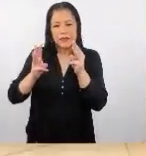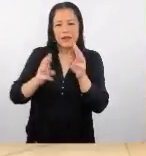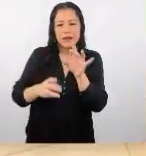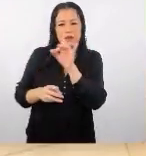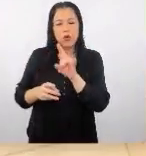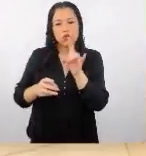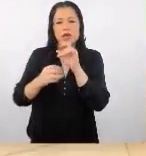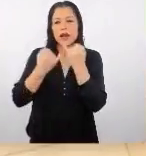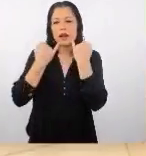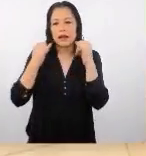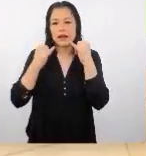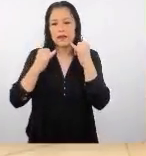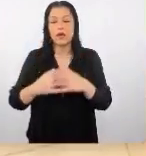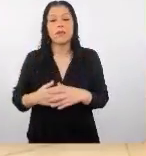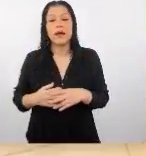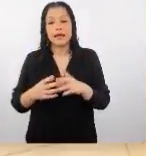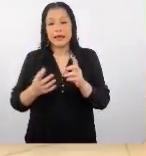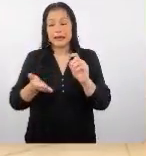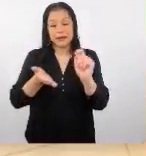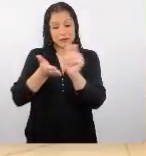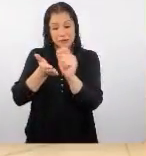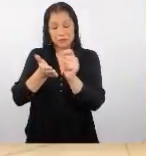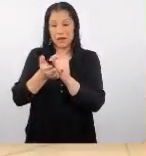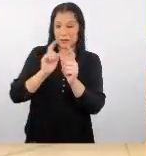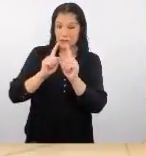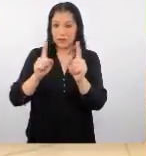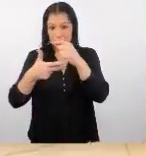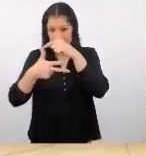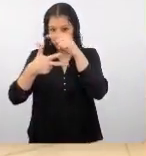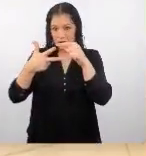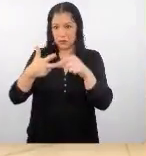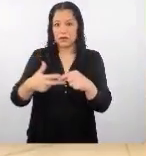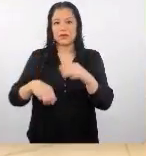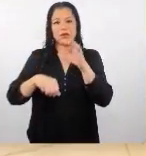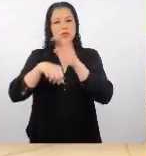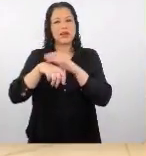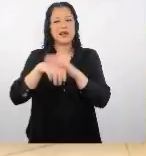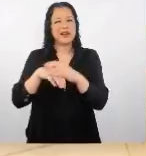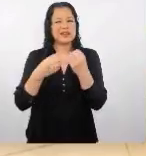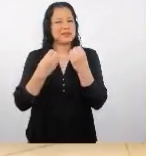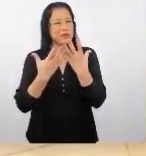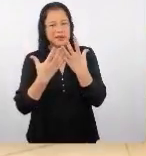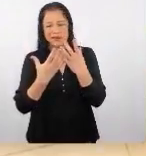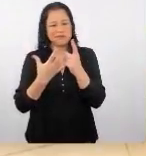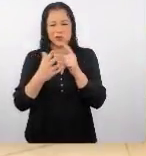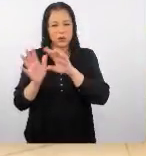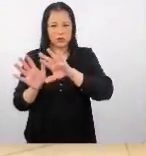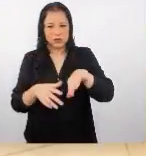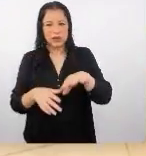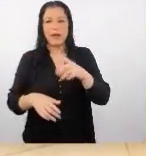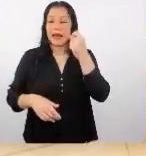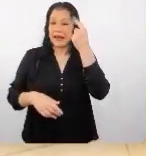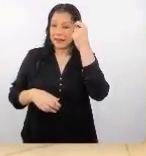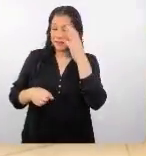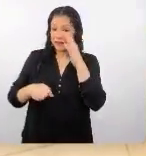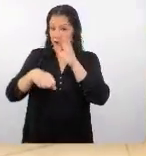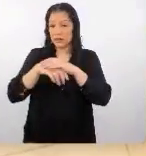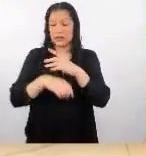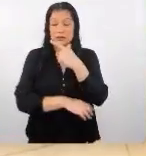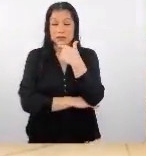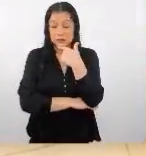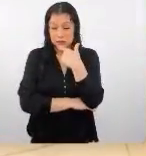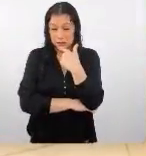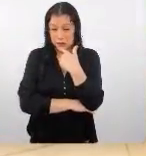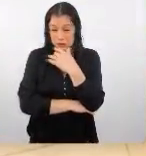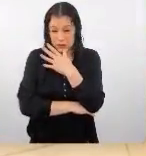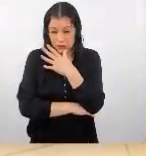el idioma y transcribirlo de esa manera su inglés no es muy bueno al contrario entonces para que entiendan ustedes su inglés es bien difícil y que ellos